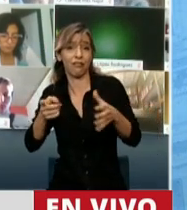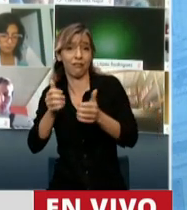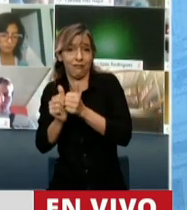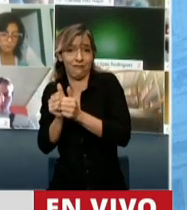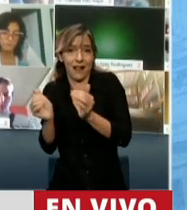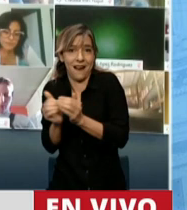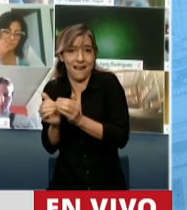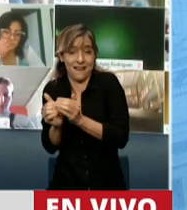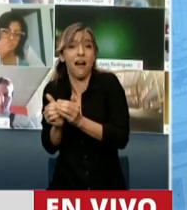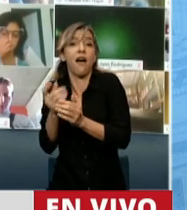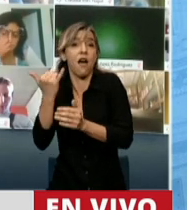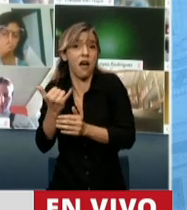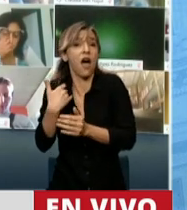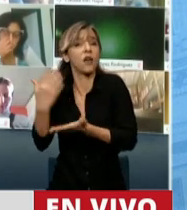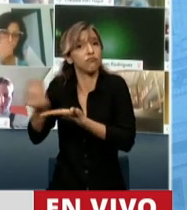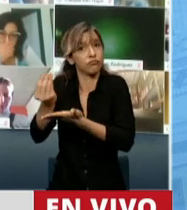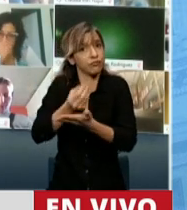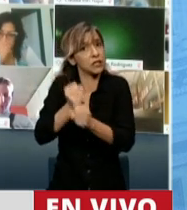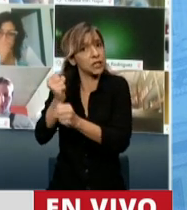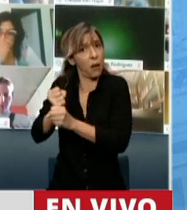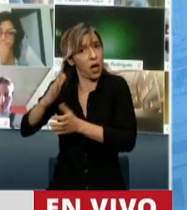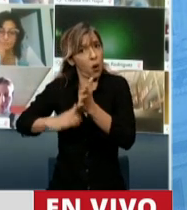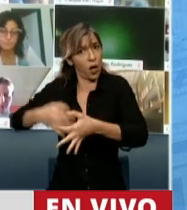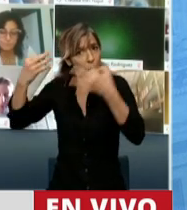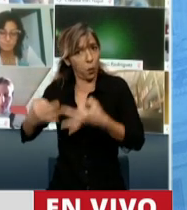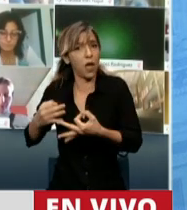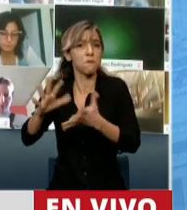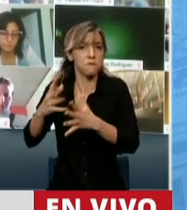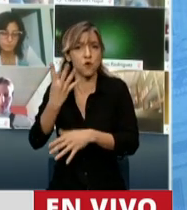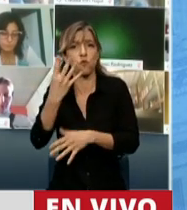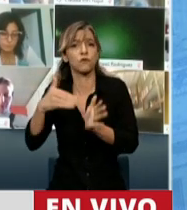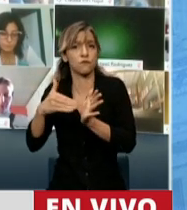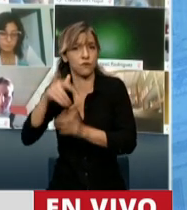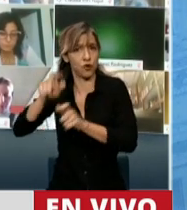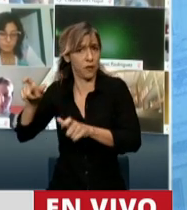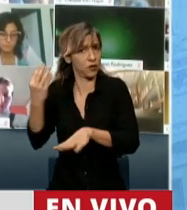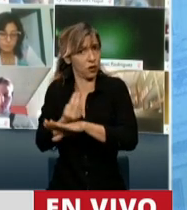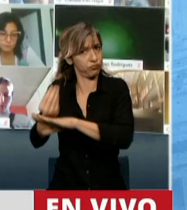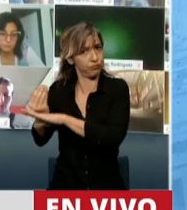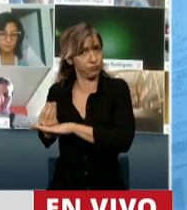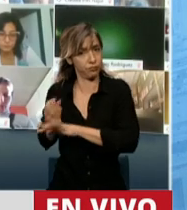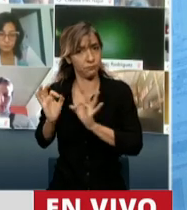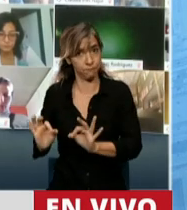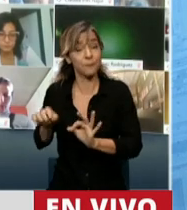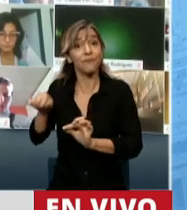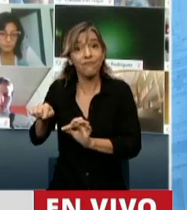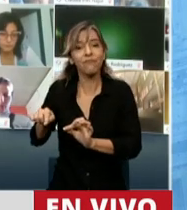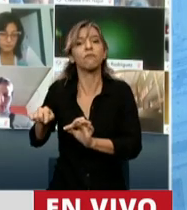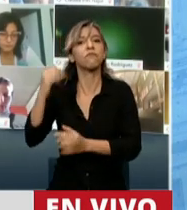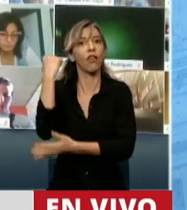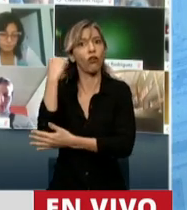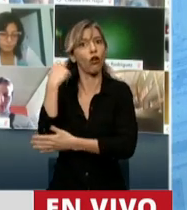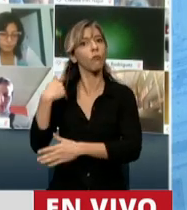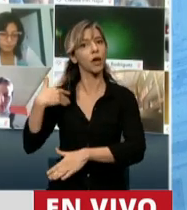del empleo formal del sector privado, aproximadamente 4 millones de argentinos y argentinos. Y es el eje dinamizador de nuestra